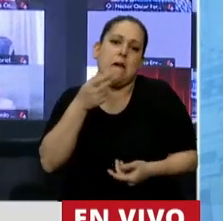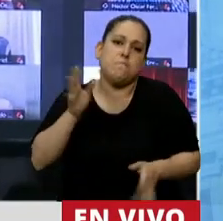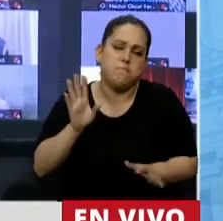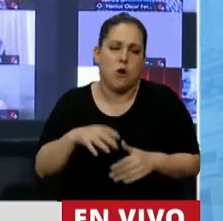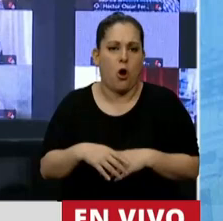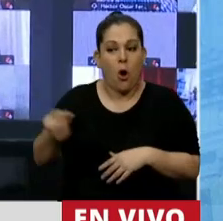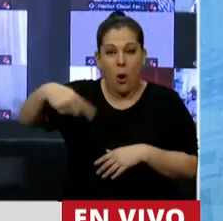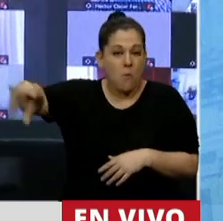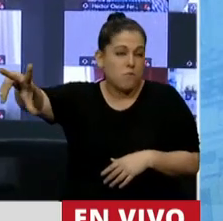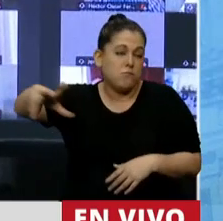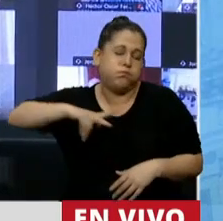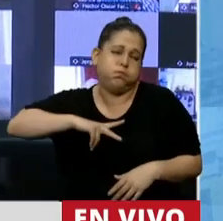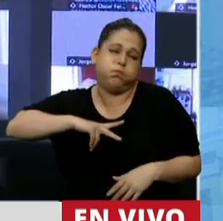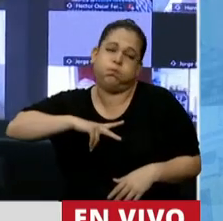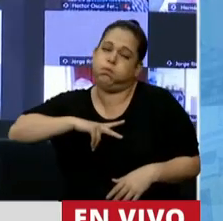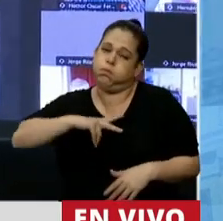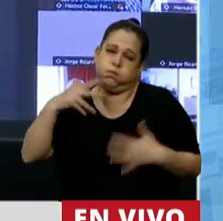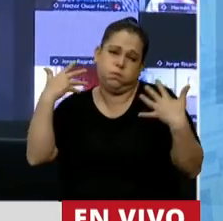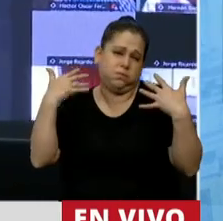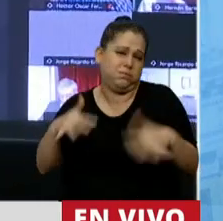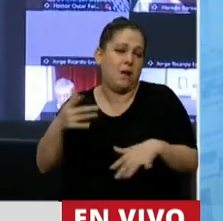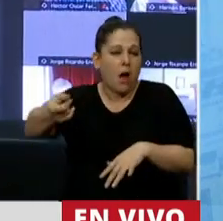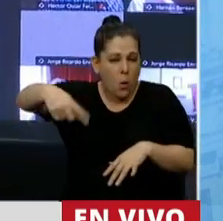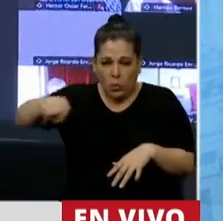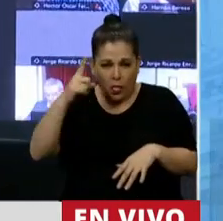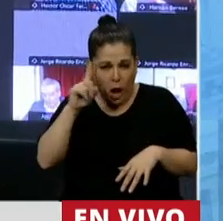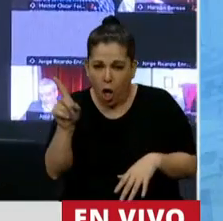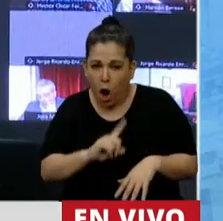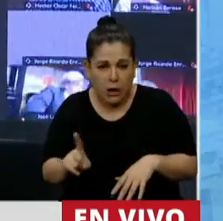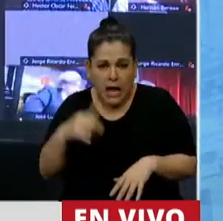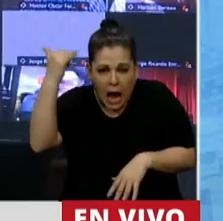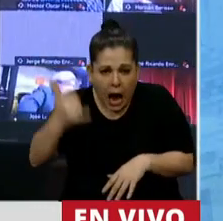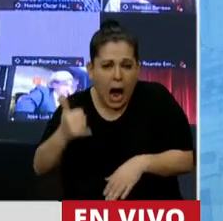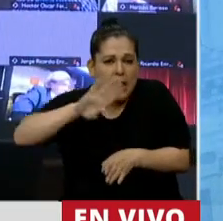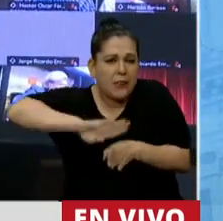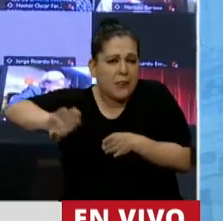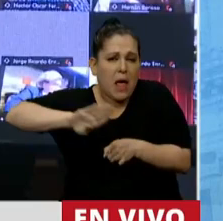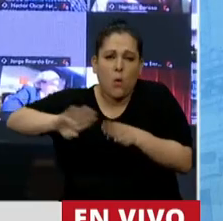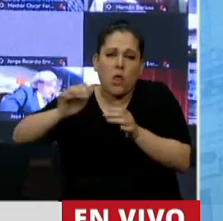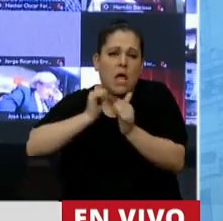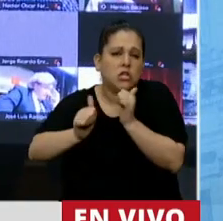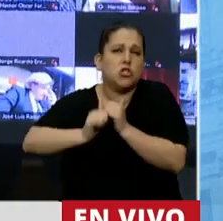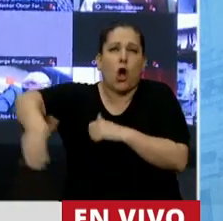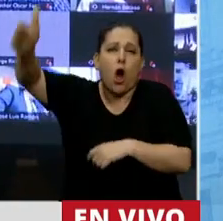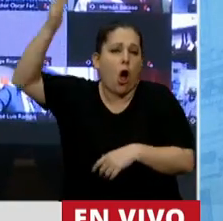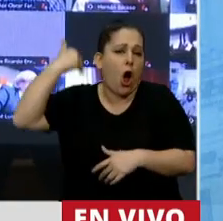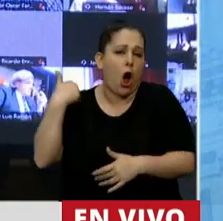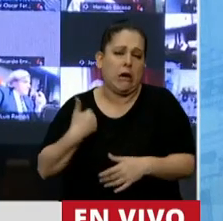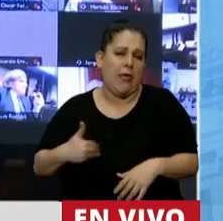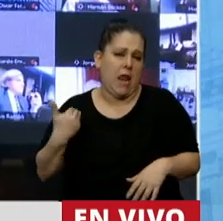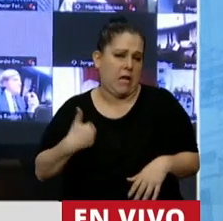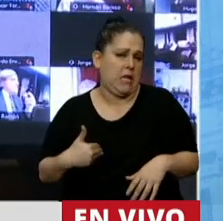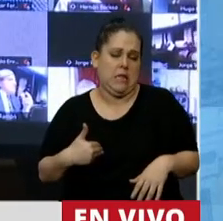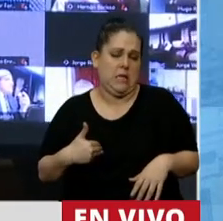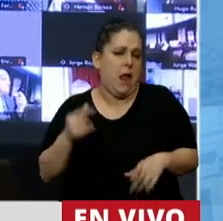empresarios multimillonarios de este país? ¿No creen que tienen una deuda histórica con la Argentina como muchos